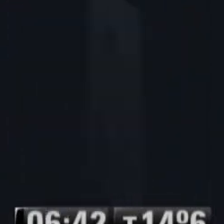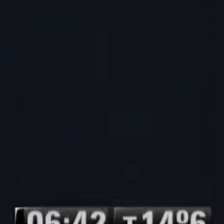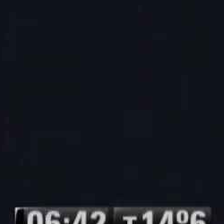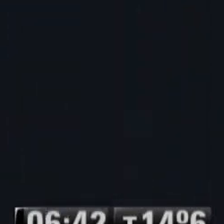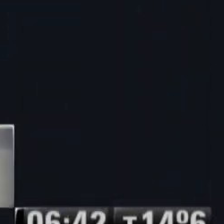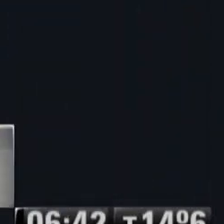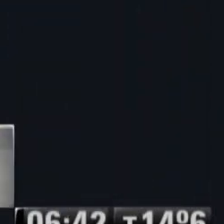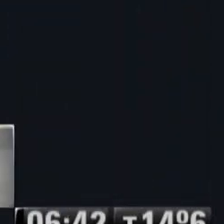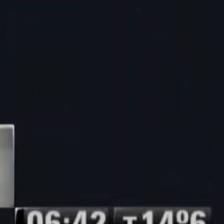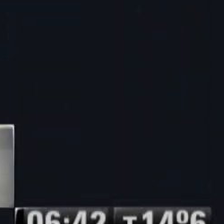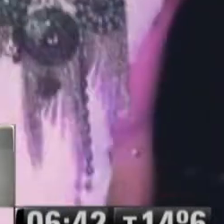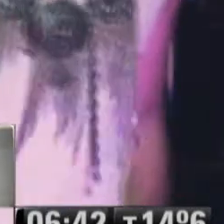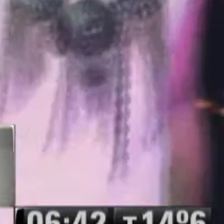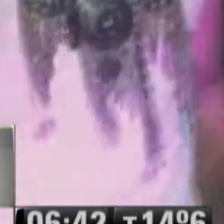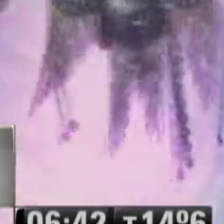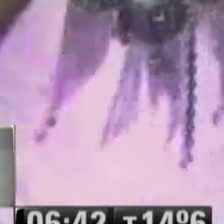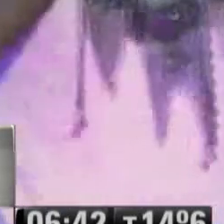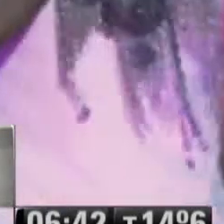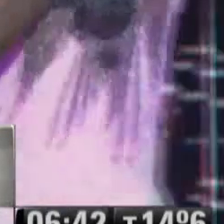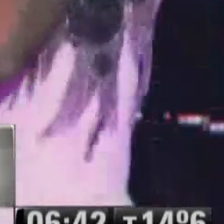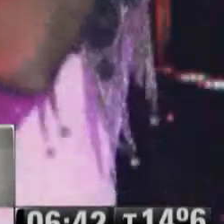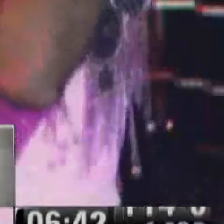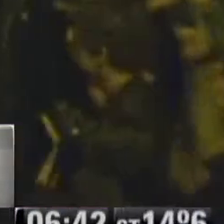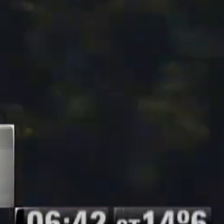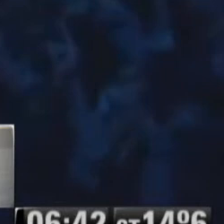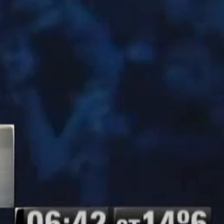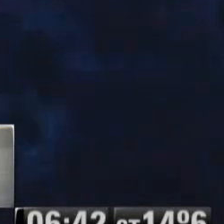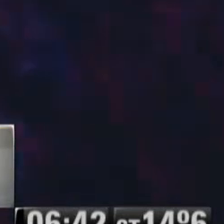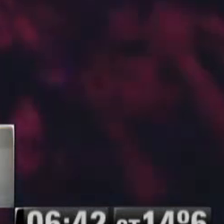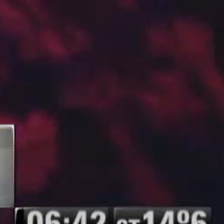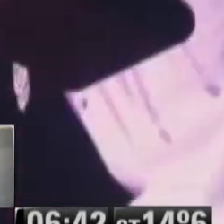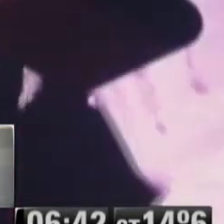...zonando en el culo... ...funky futurista... ...funky